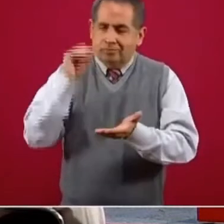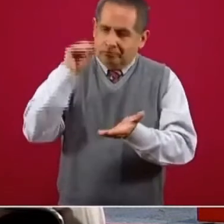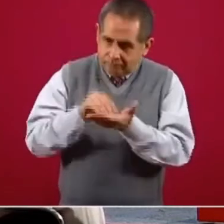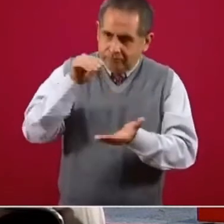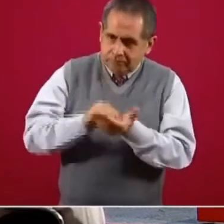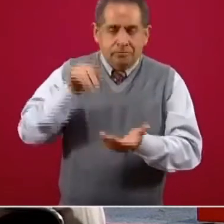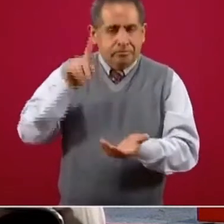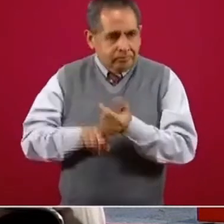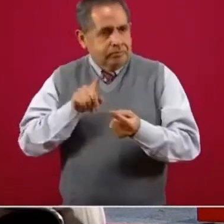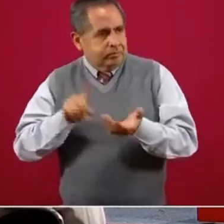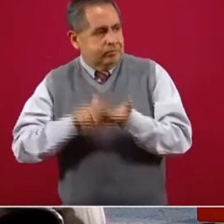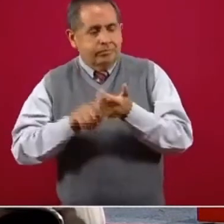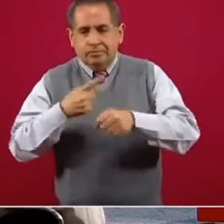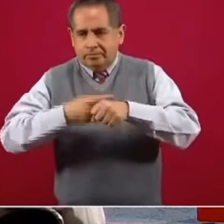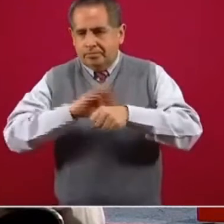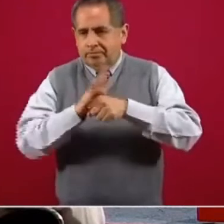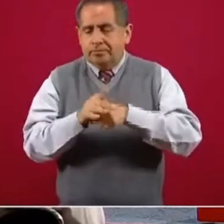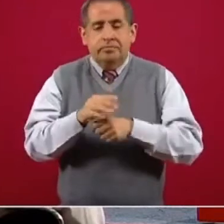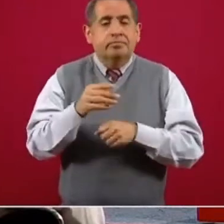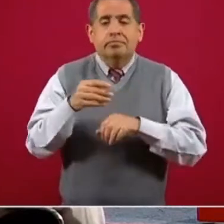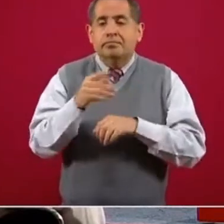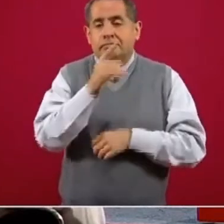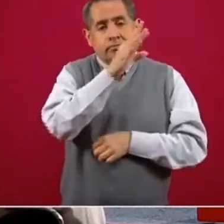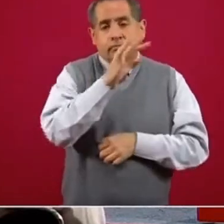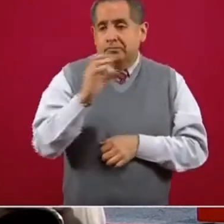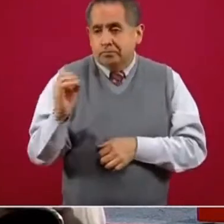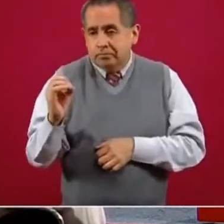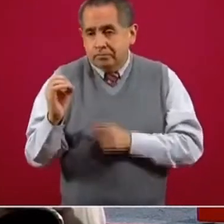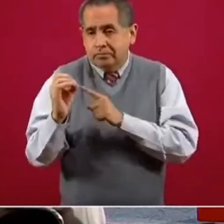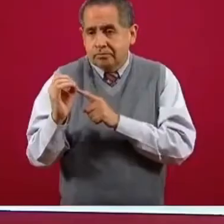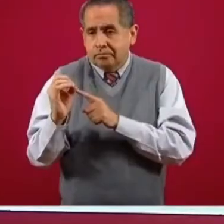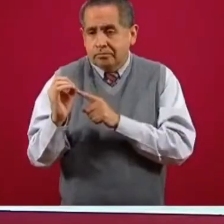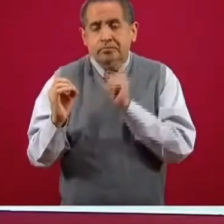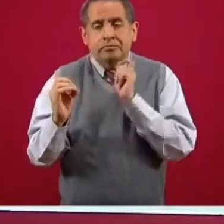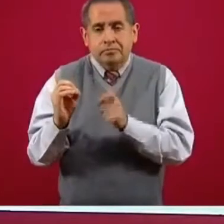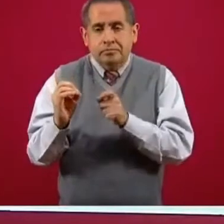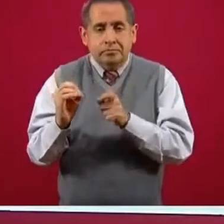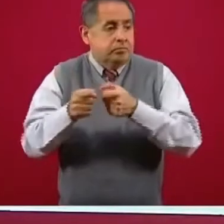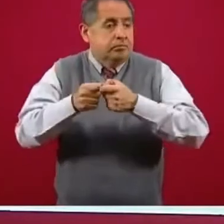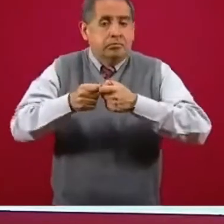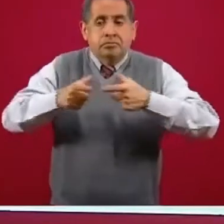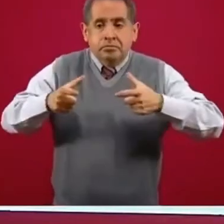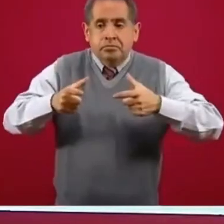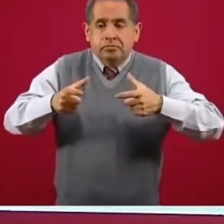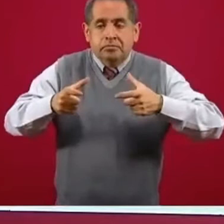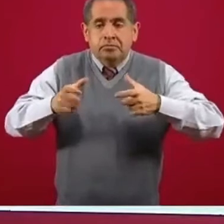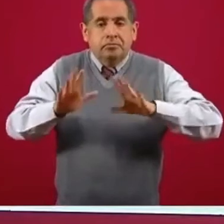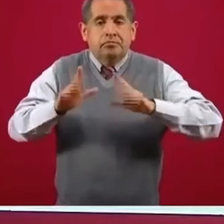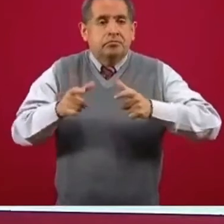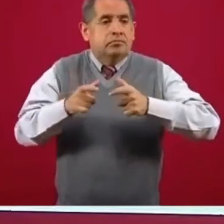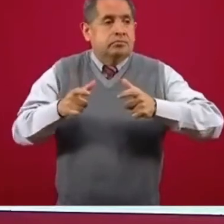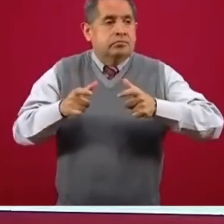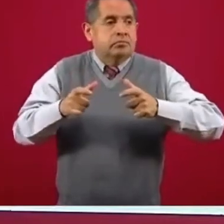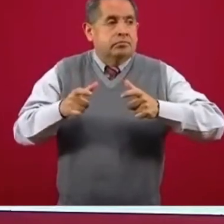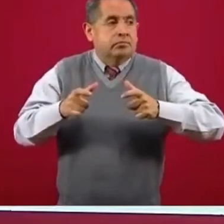no se habrá acabado la epidemia. Lo que querrá decir es que el aumento en el número de casos ya es